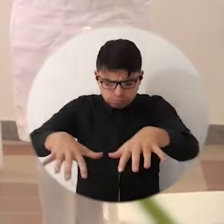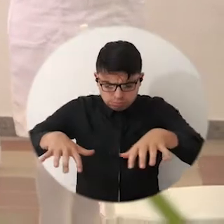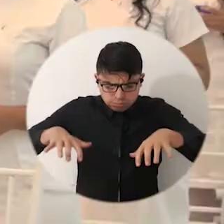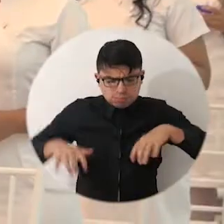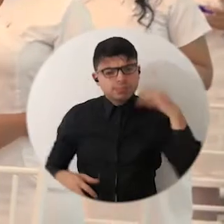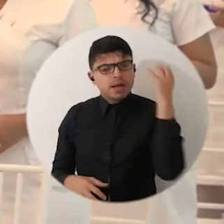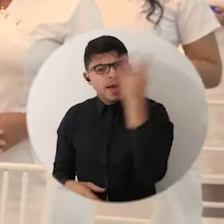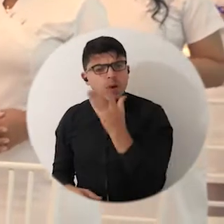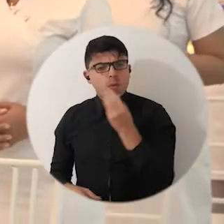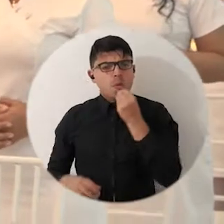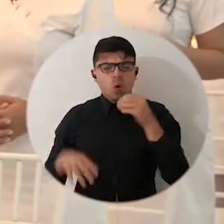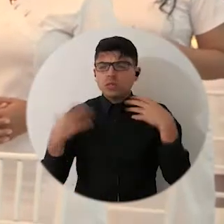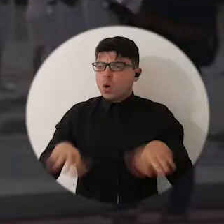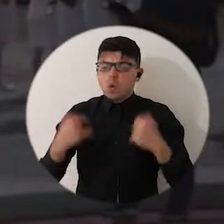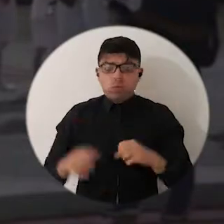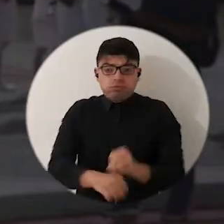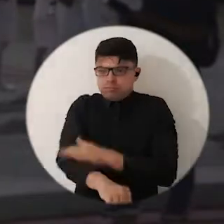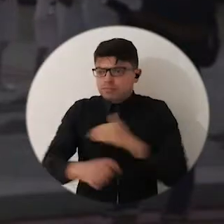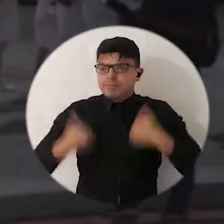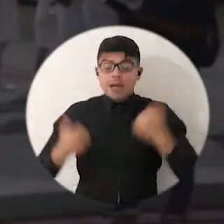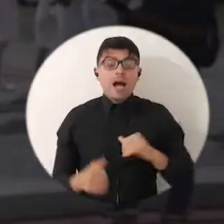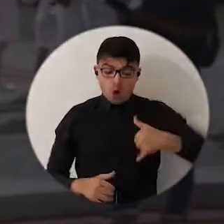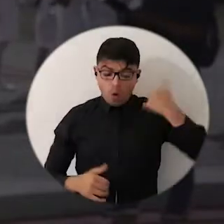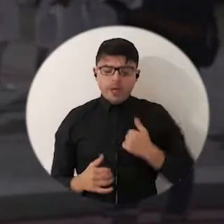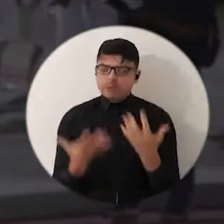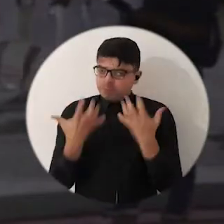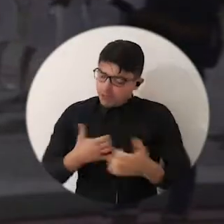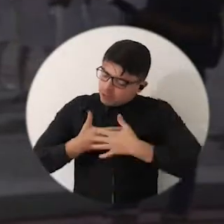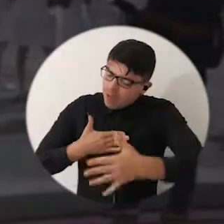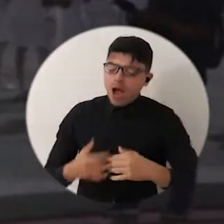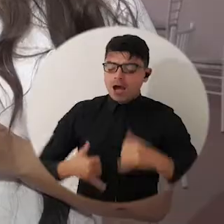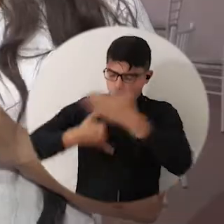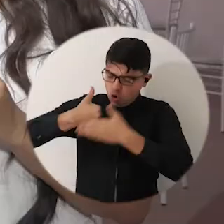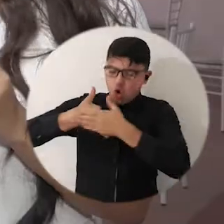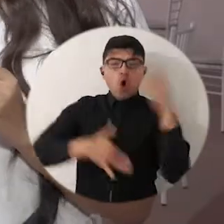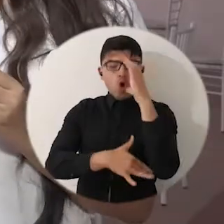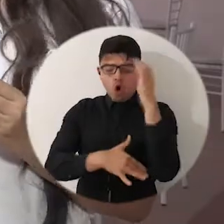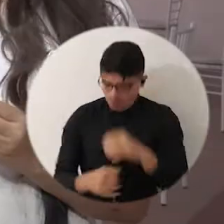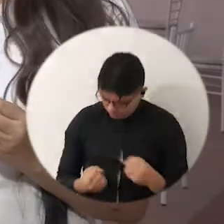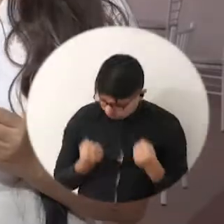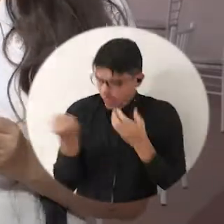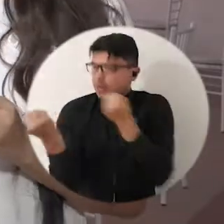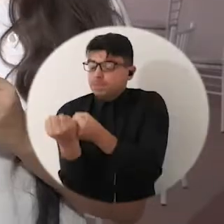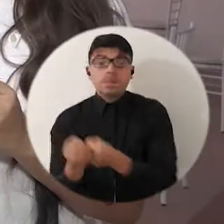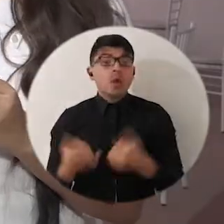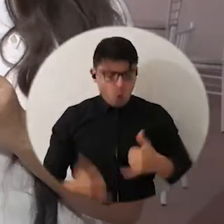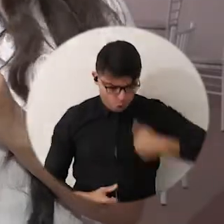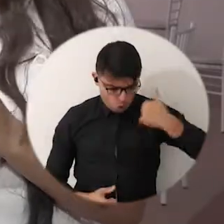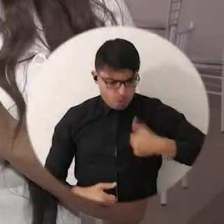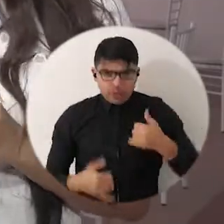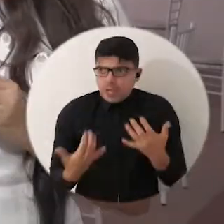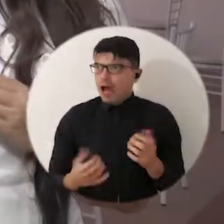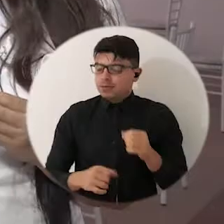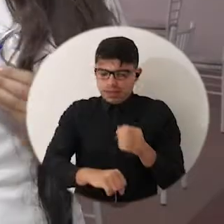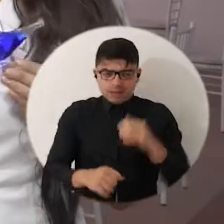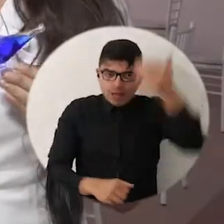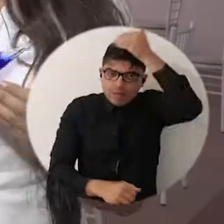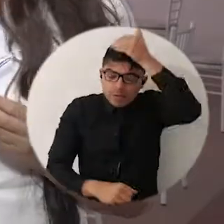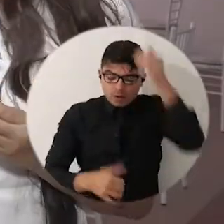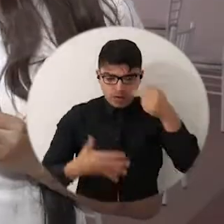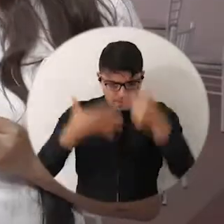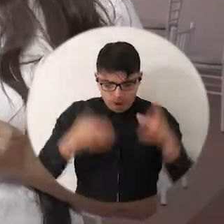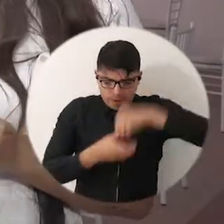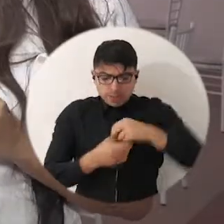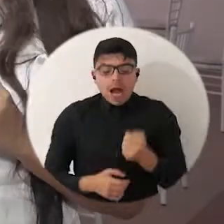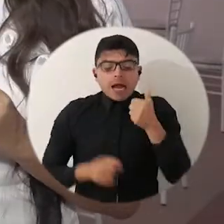lleno del entusiasmo, la alegría y la esperanza de estos jóvenes por servirle al país. Y aquí estamos hoy como enfermeros integrales casi a